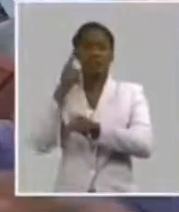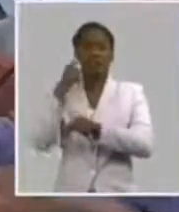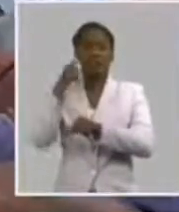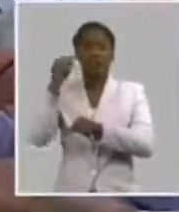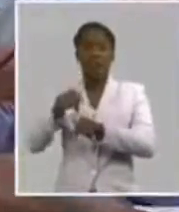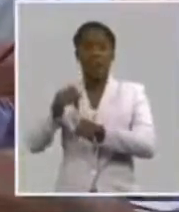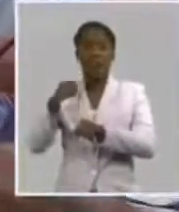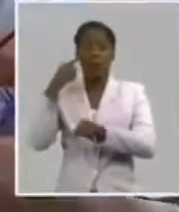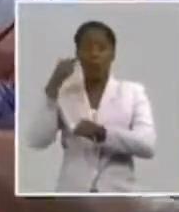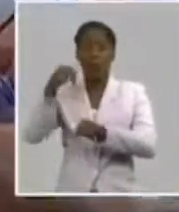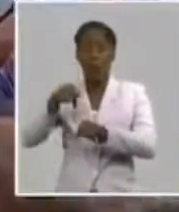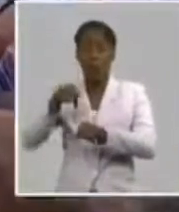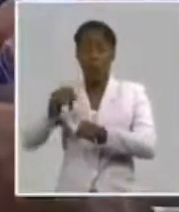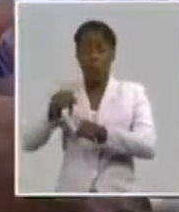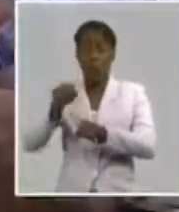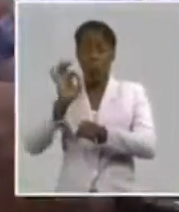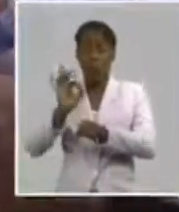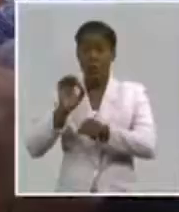aportado como parte de este debate.